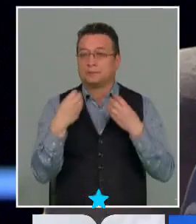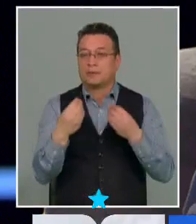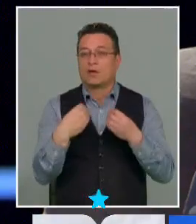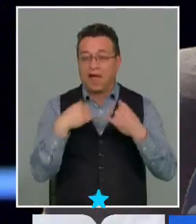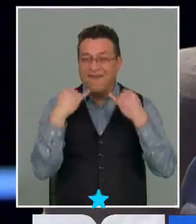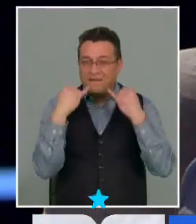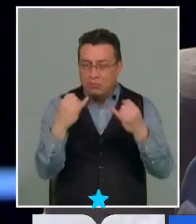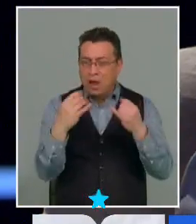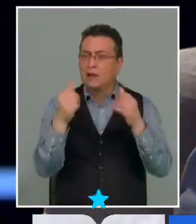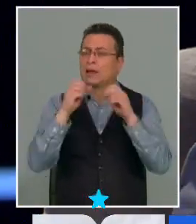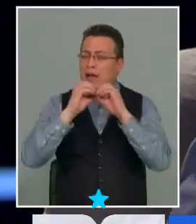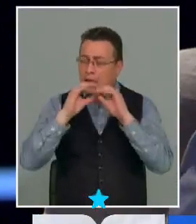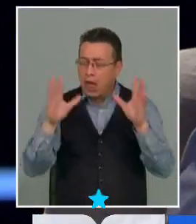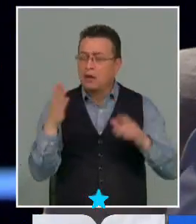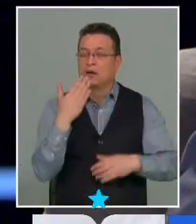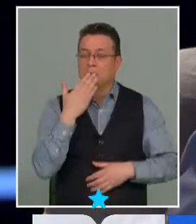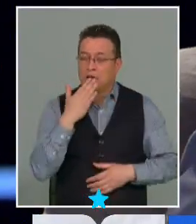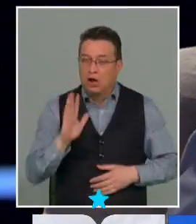informar bien a la gente.